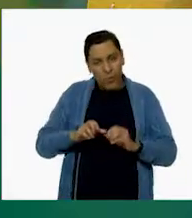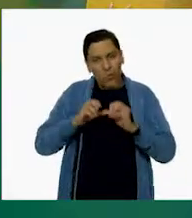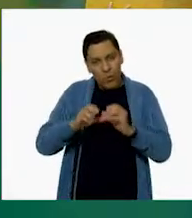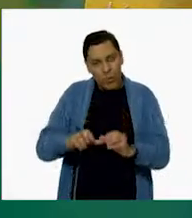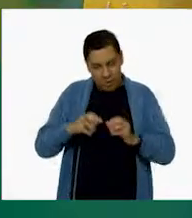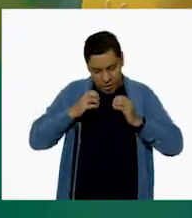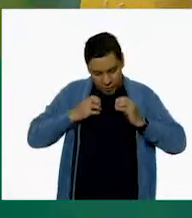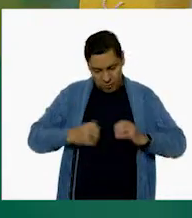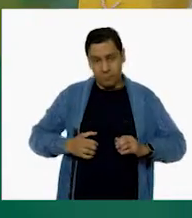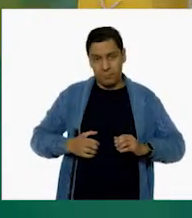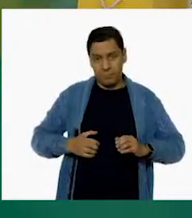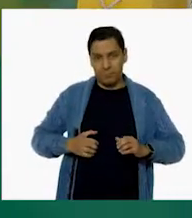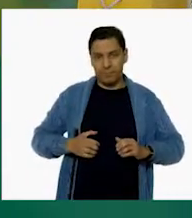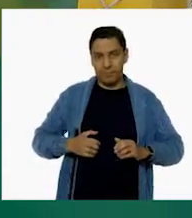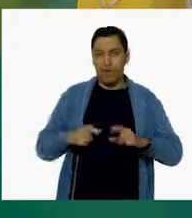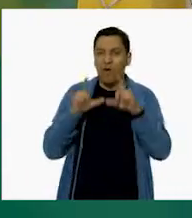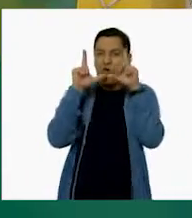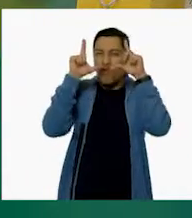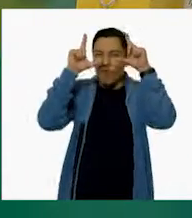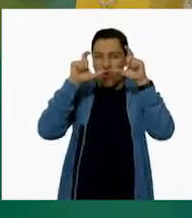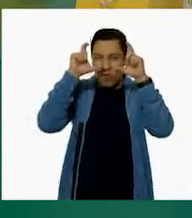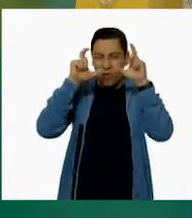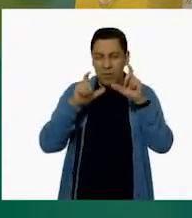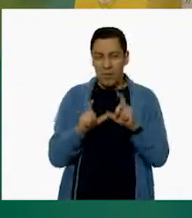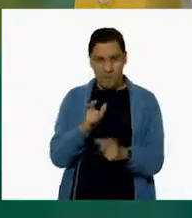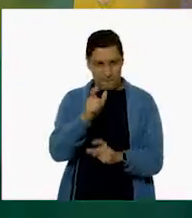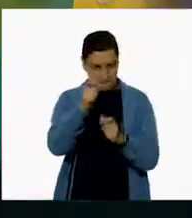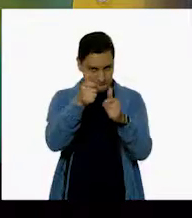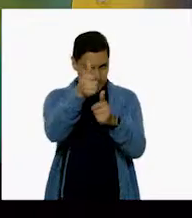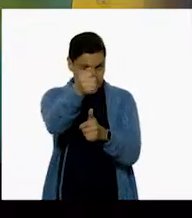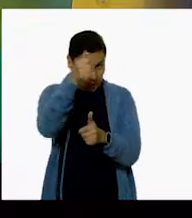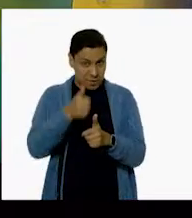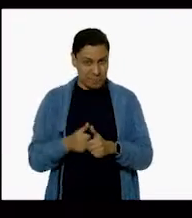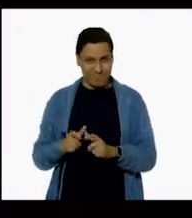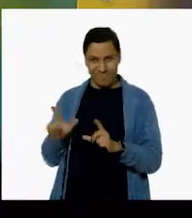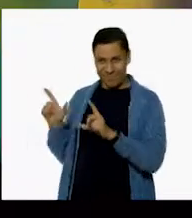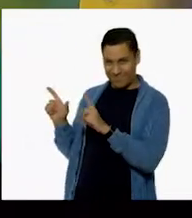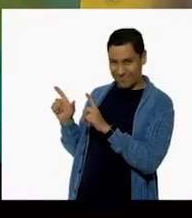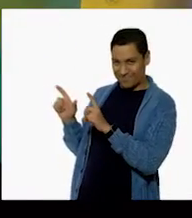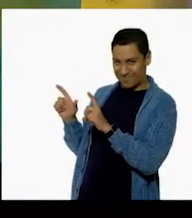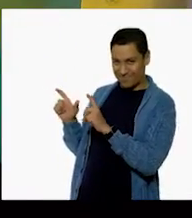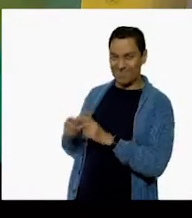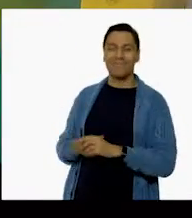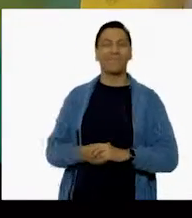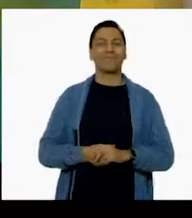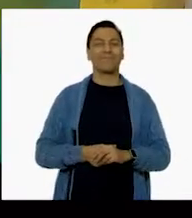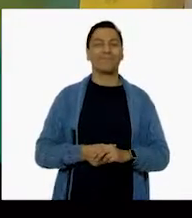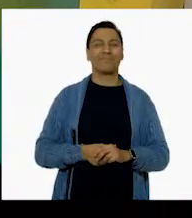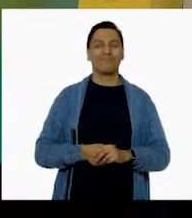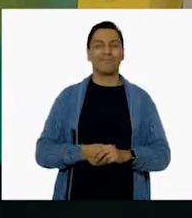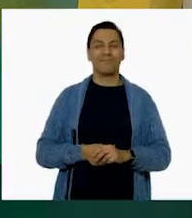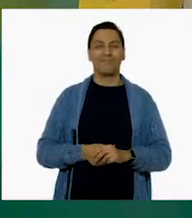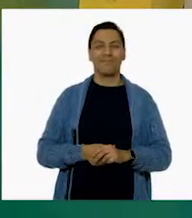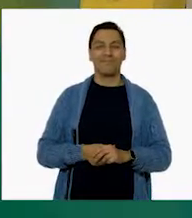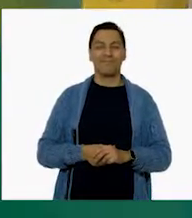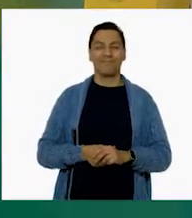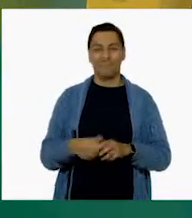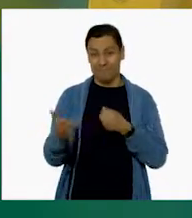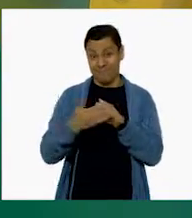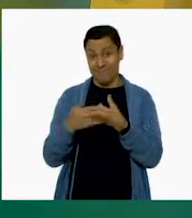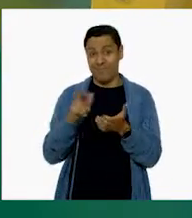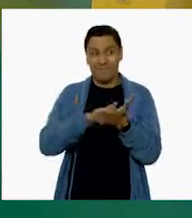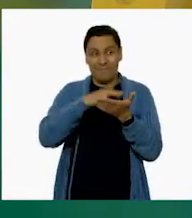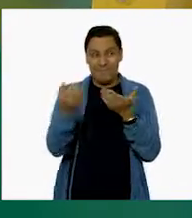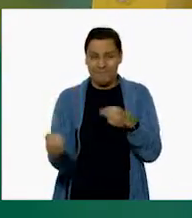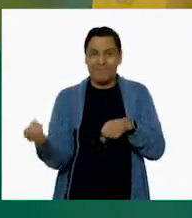Entonces, le vamos a tomar foto a Naomi para incluirla en nuestra revista. Sí, una foto. Muy bien, para que salga en nuestra revista. Es